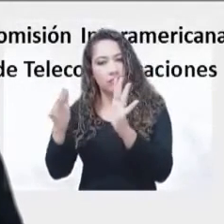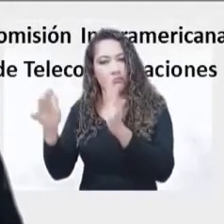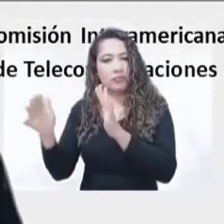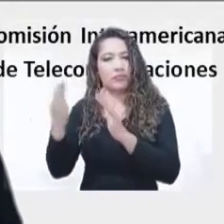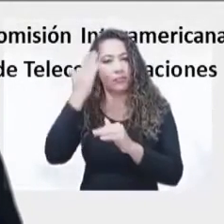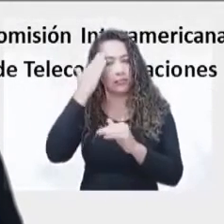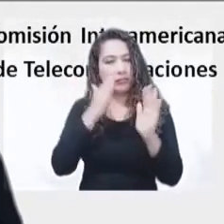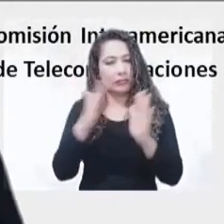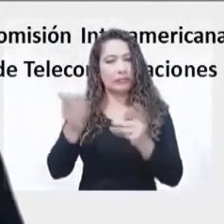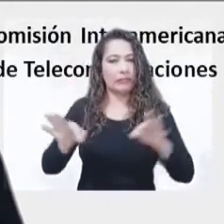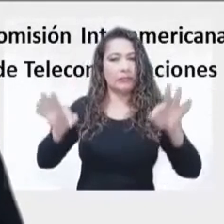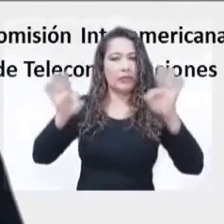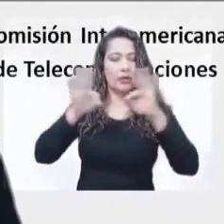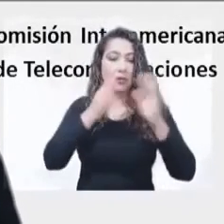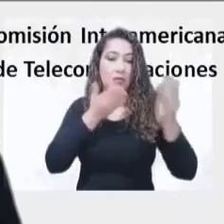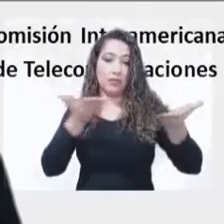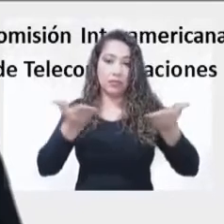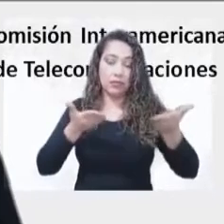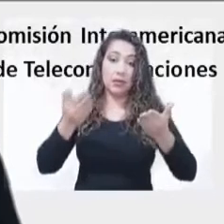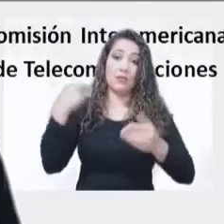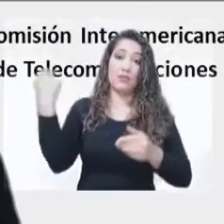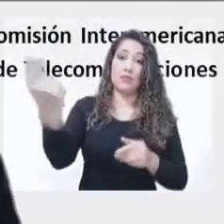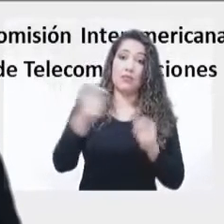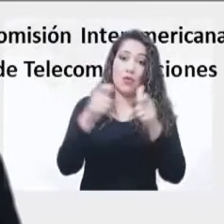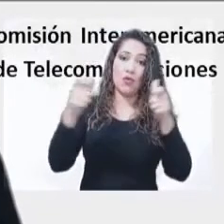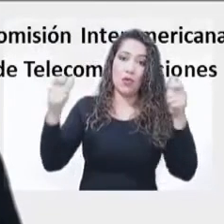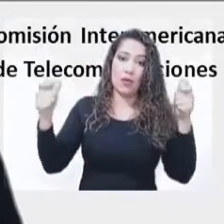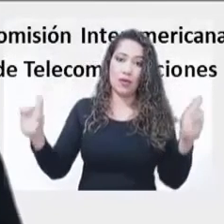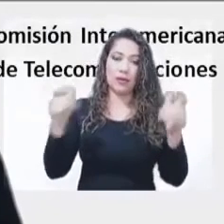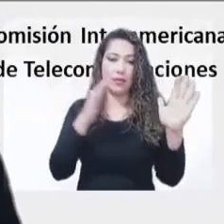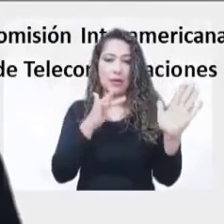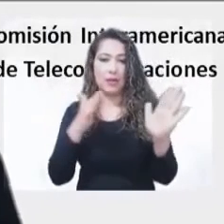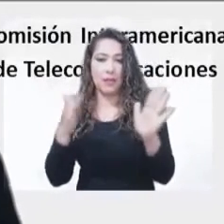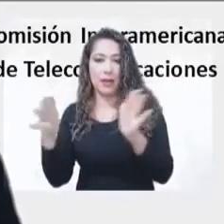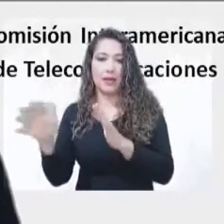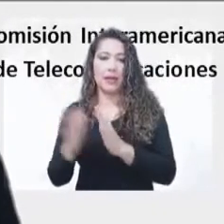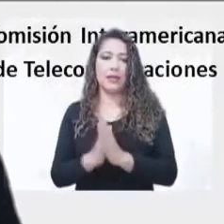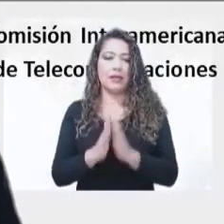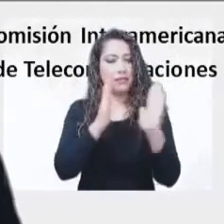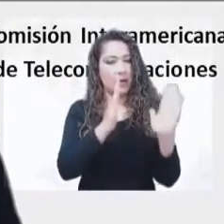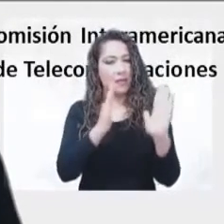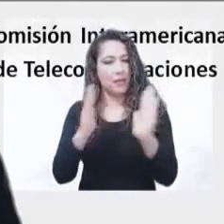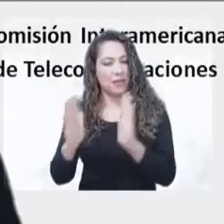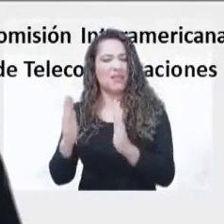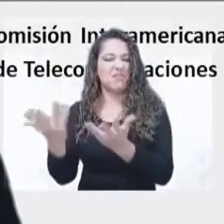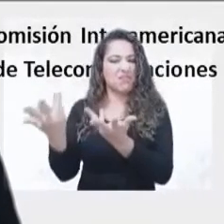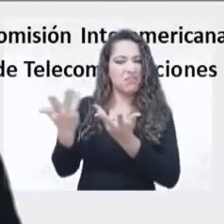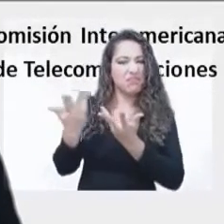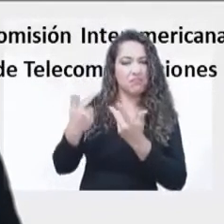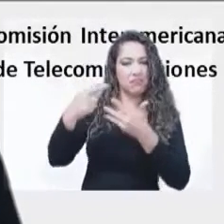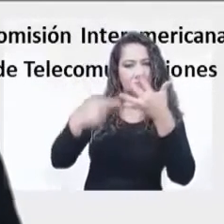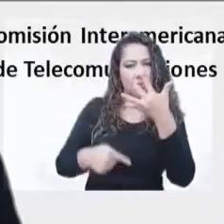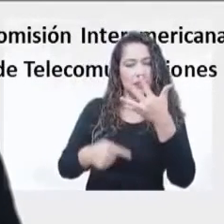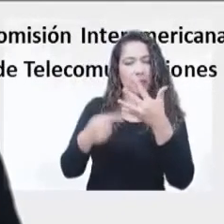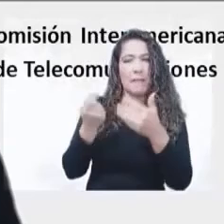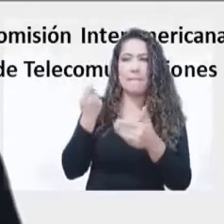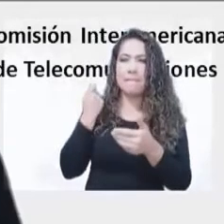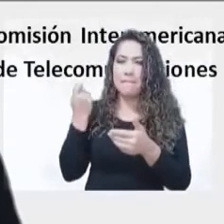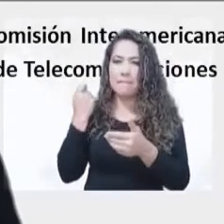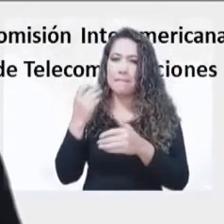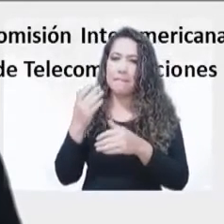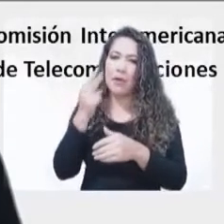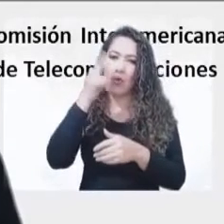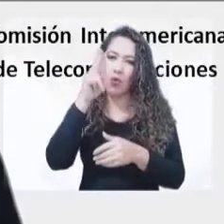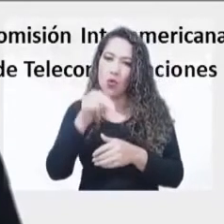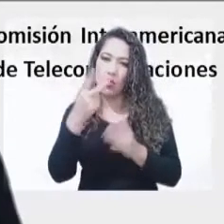Podemos ver múltiples cifras, pero mirando algunas recientes, y es que entre junio de 2019 a